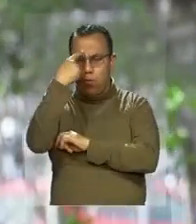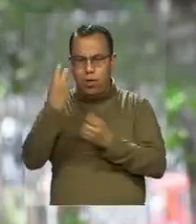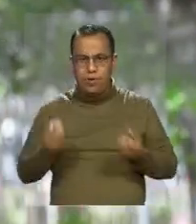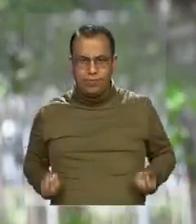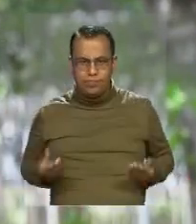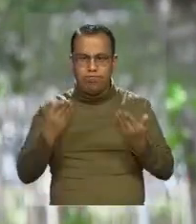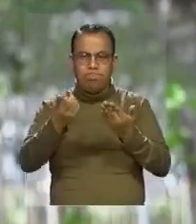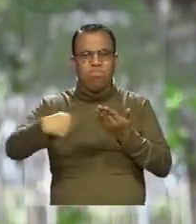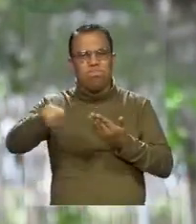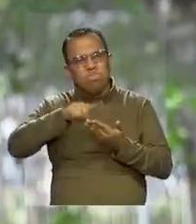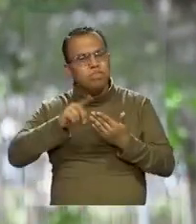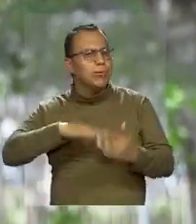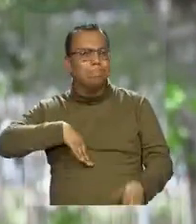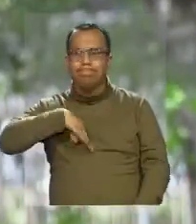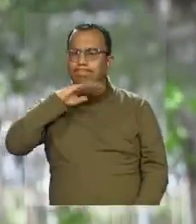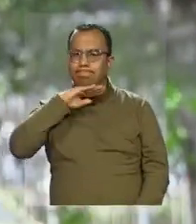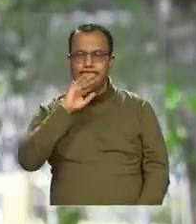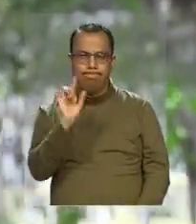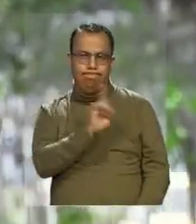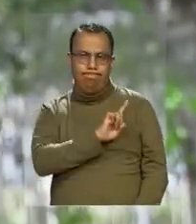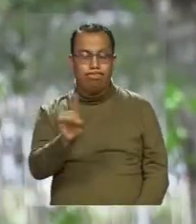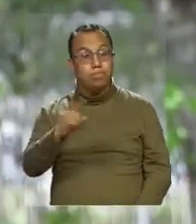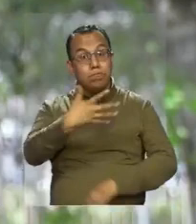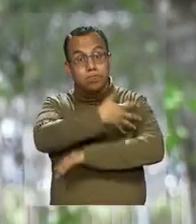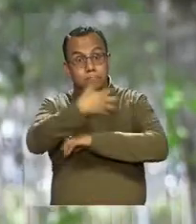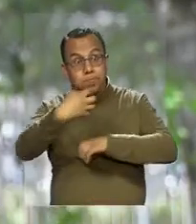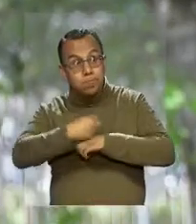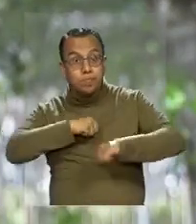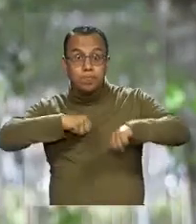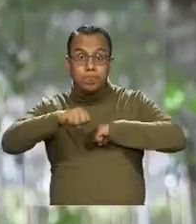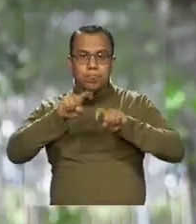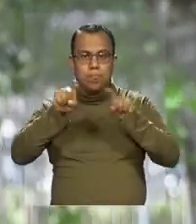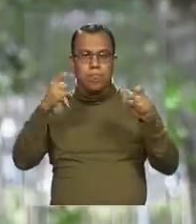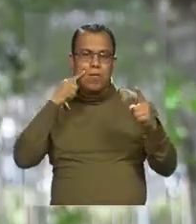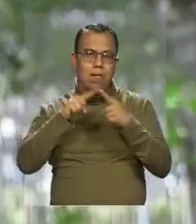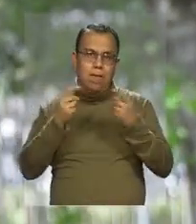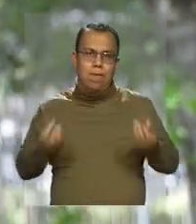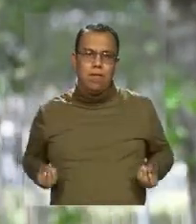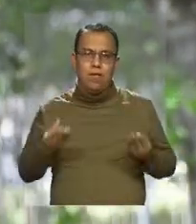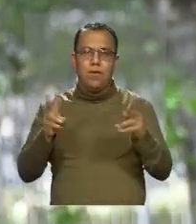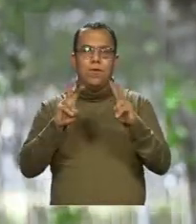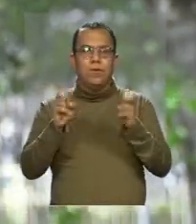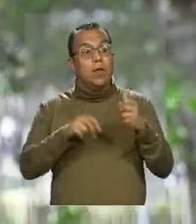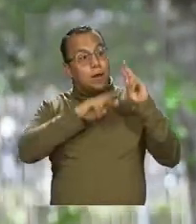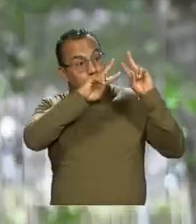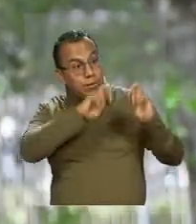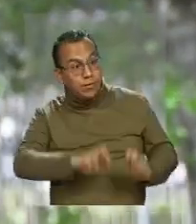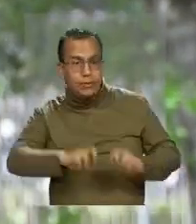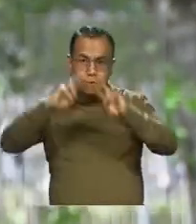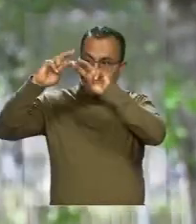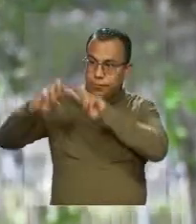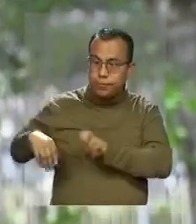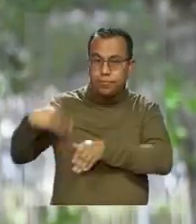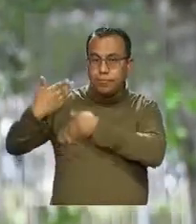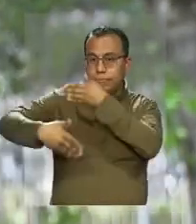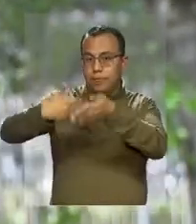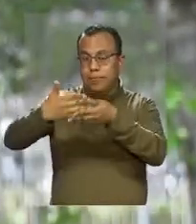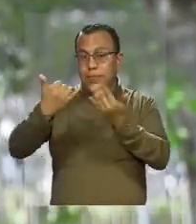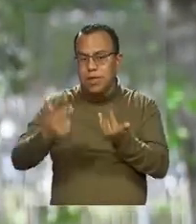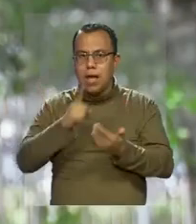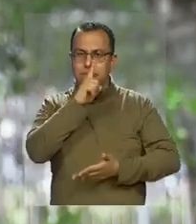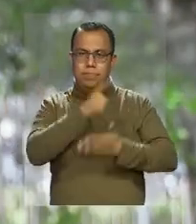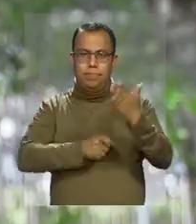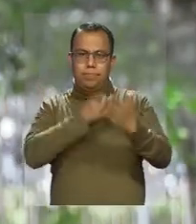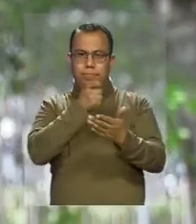país se considera que ha sido insuficiente la gestión de la Fiscalía General de la Nación en cuanto a investigación, procesamiento e